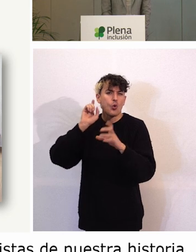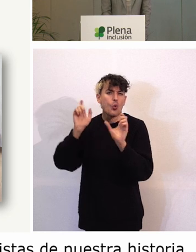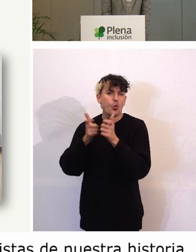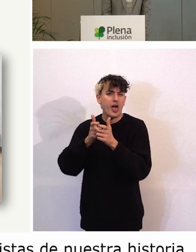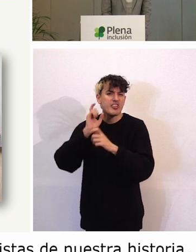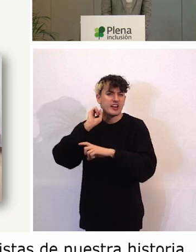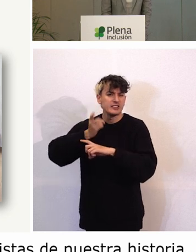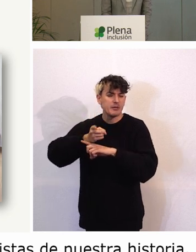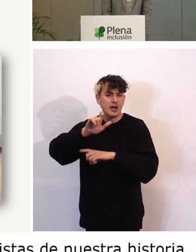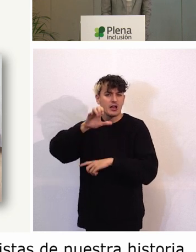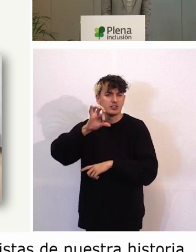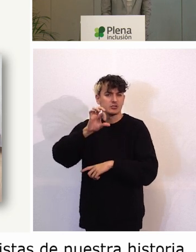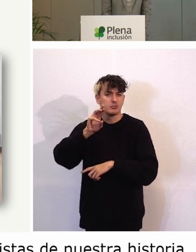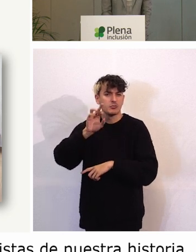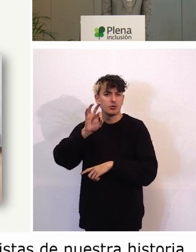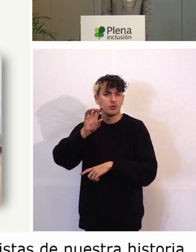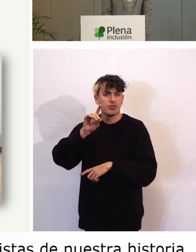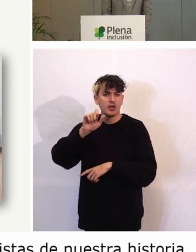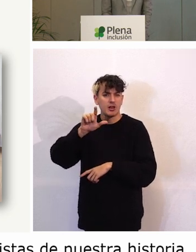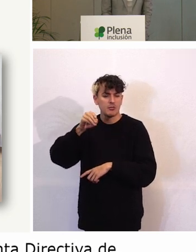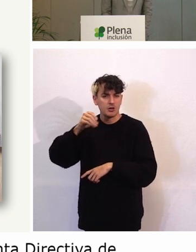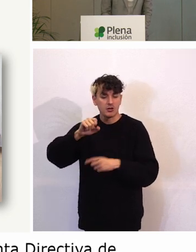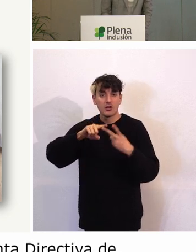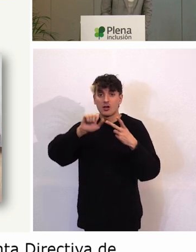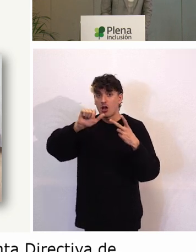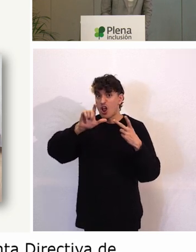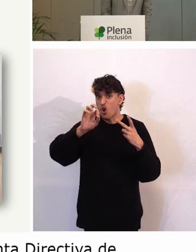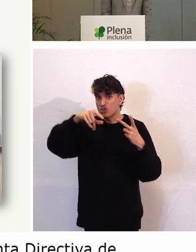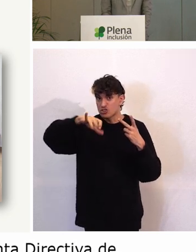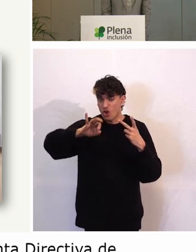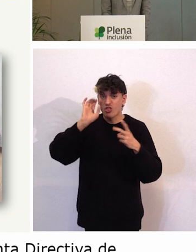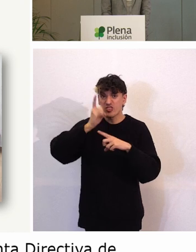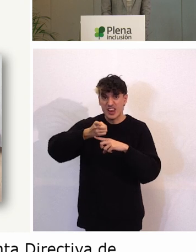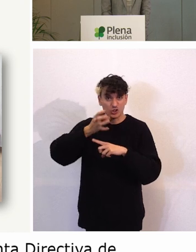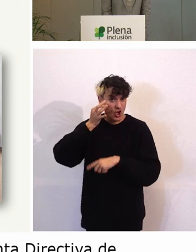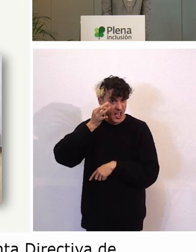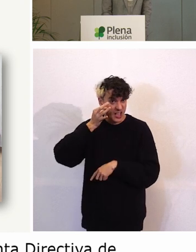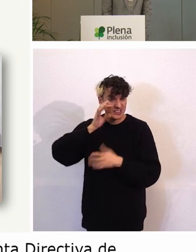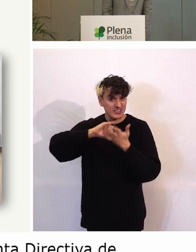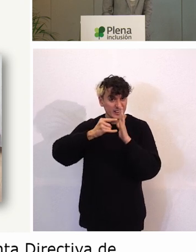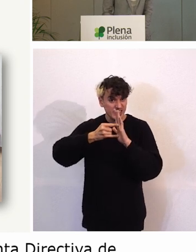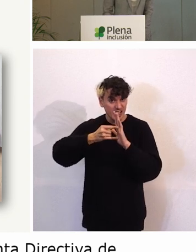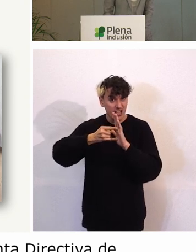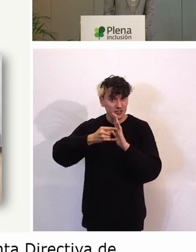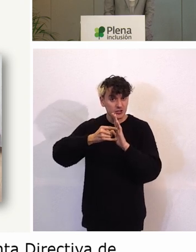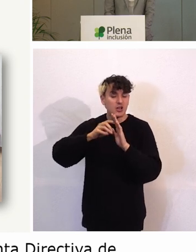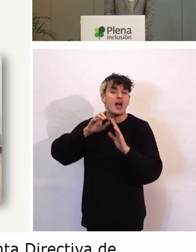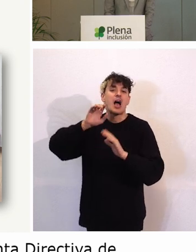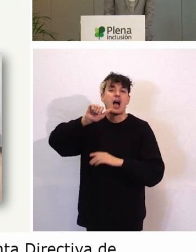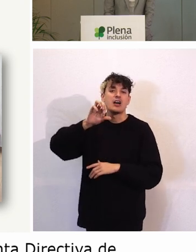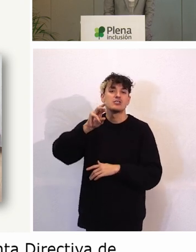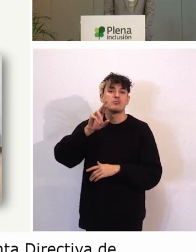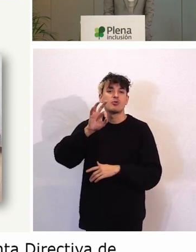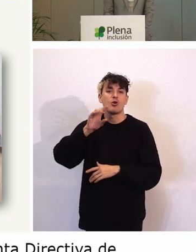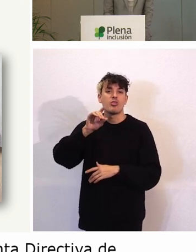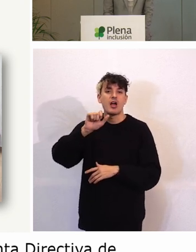y Nani Aloso, ella es la directora técnica de ASPRODALBA. Vamos a viajar por un momento al